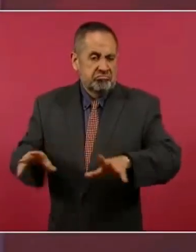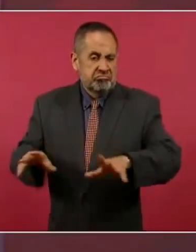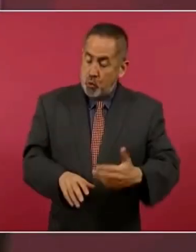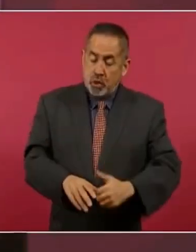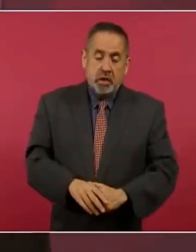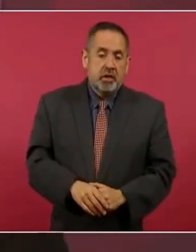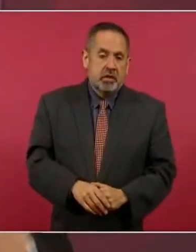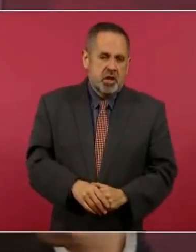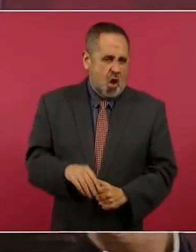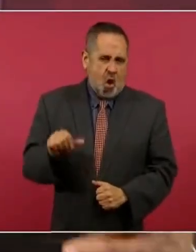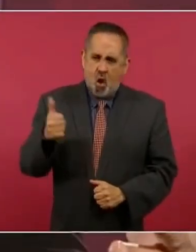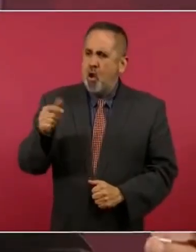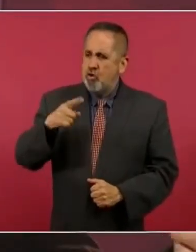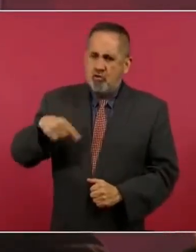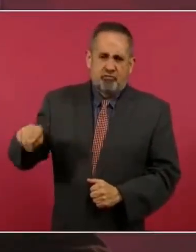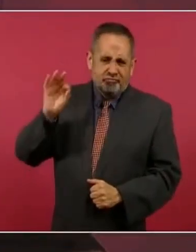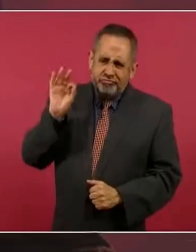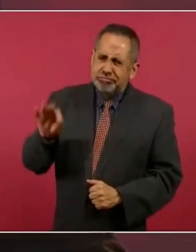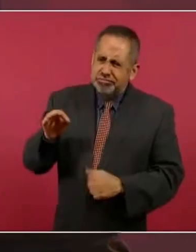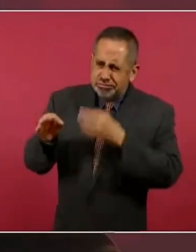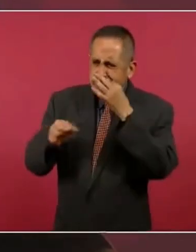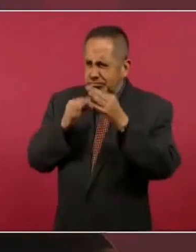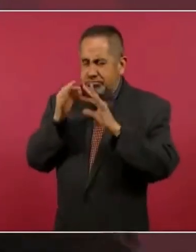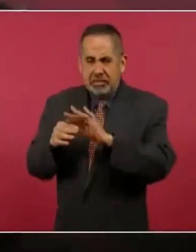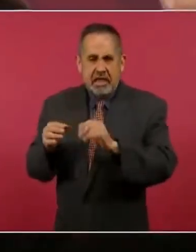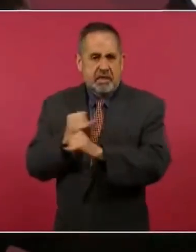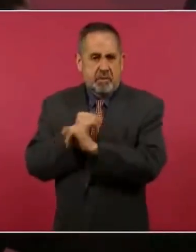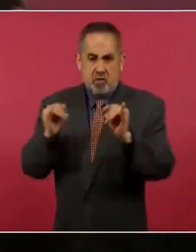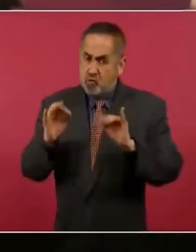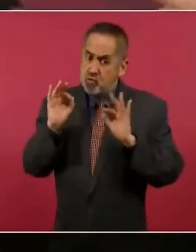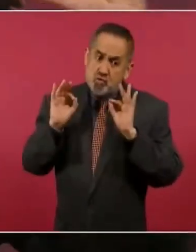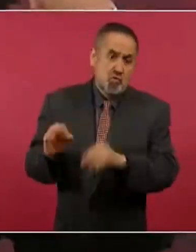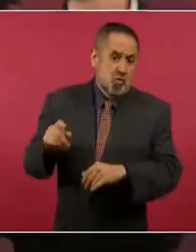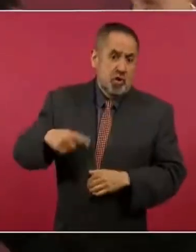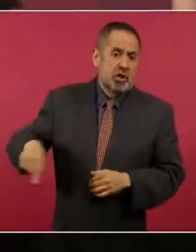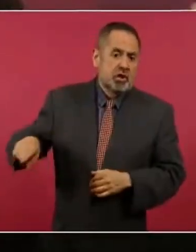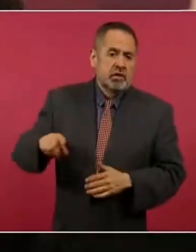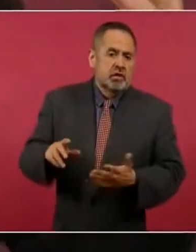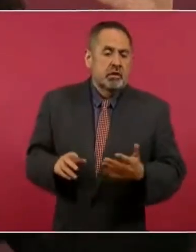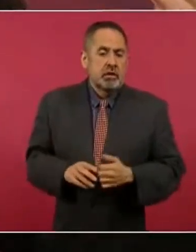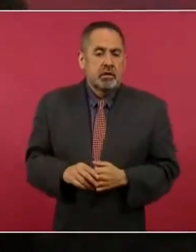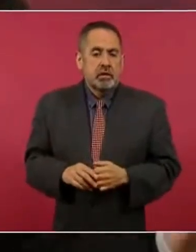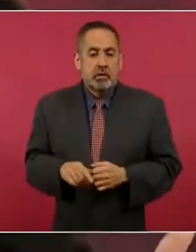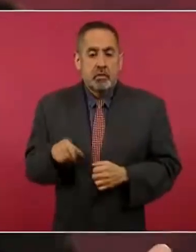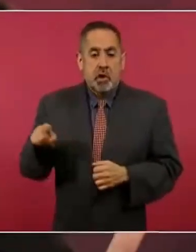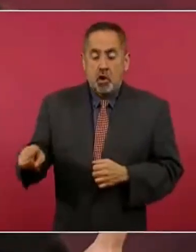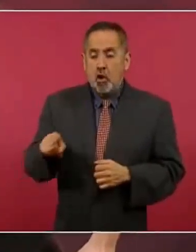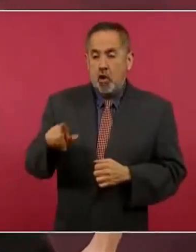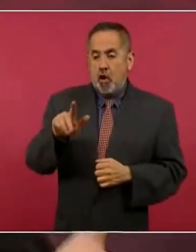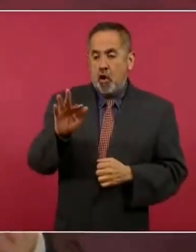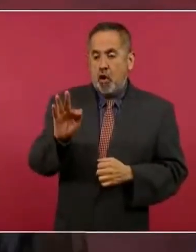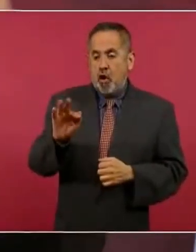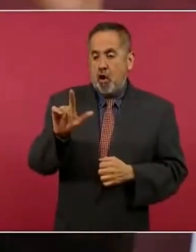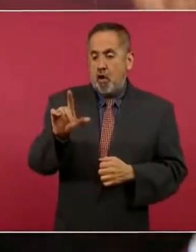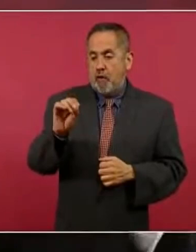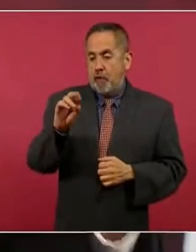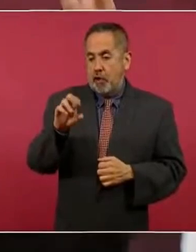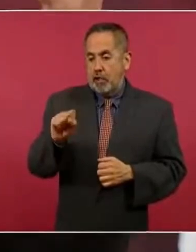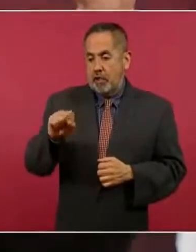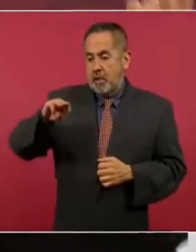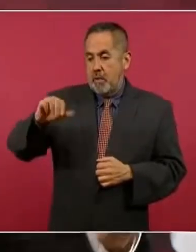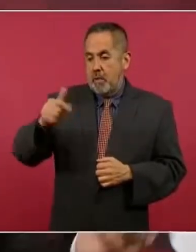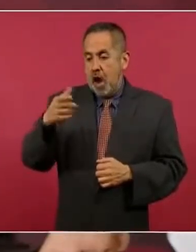y otros periodistas independientes pero los Flores Magón tuvieron que